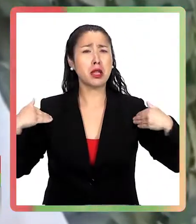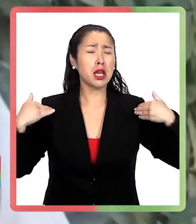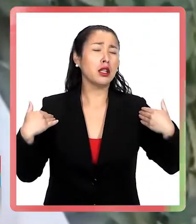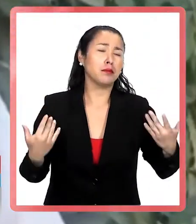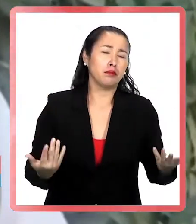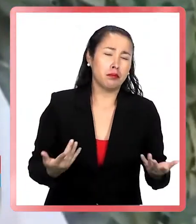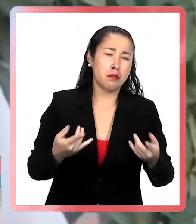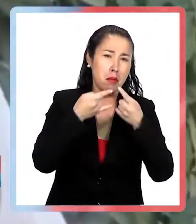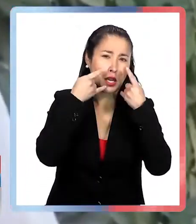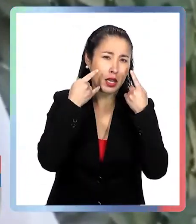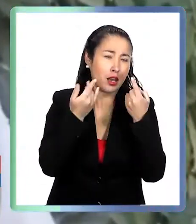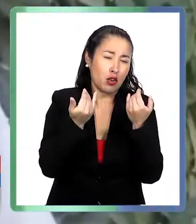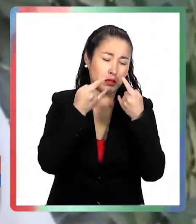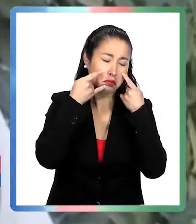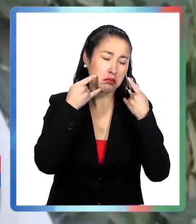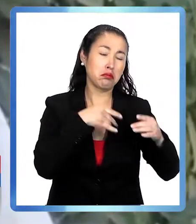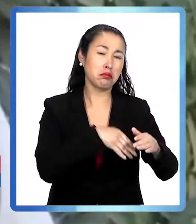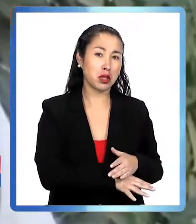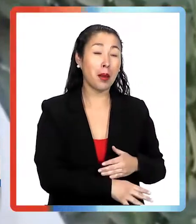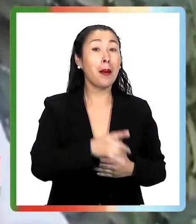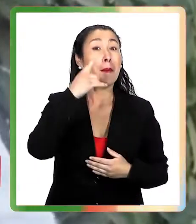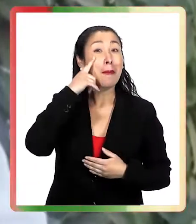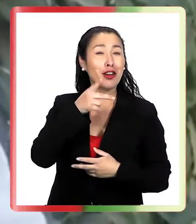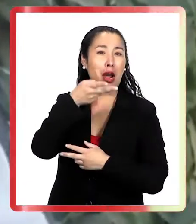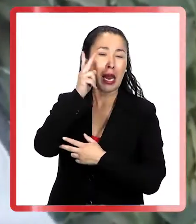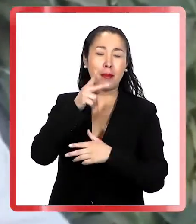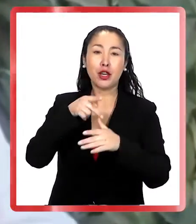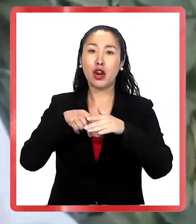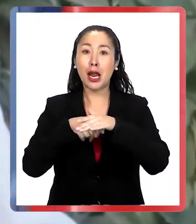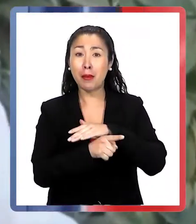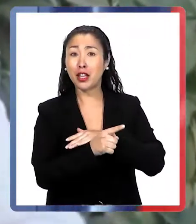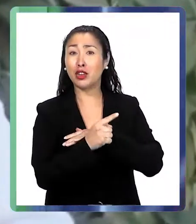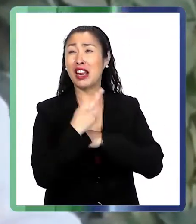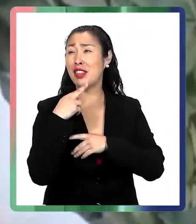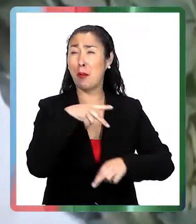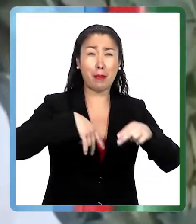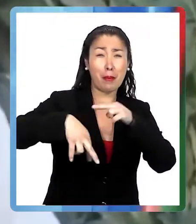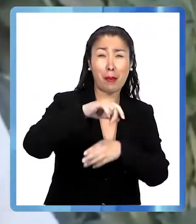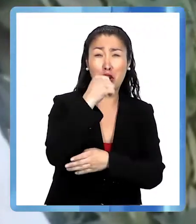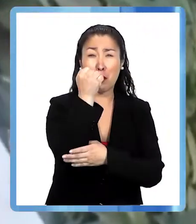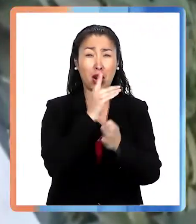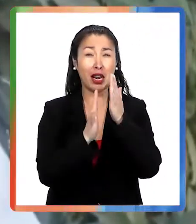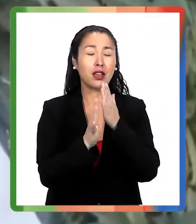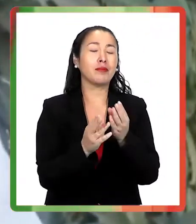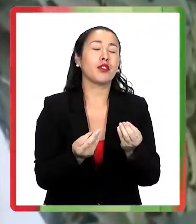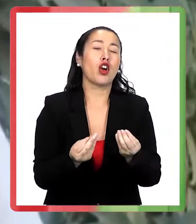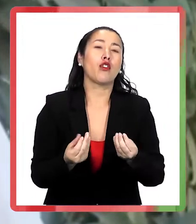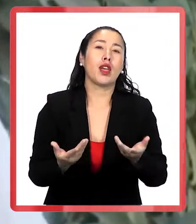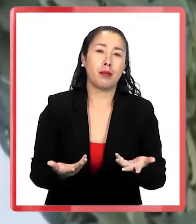ejercicio, el uso de mascarilla no es necesario. Pero en la locomoción, en la vía pública, con mucha gente,